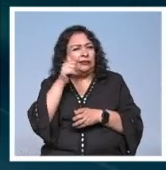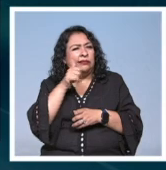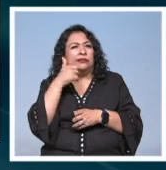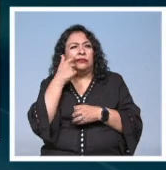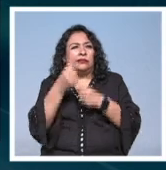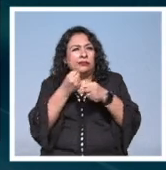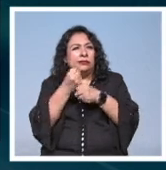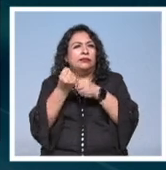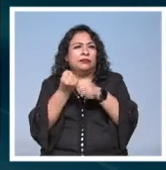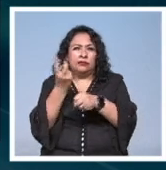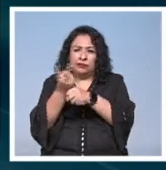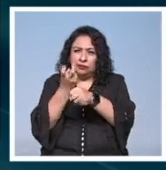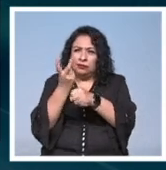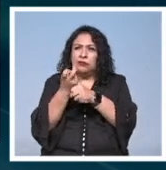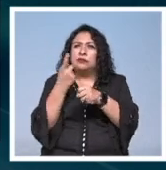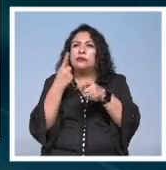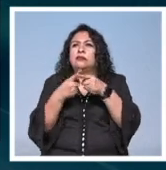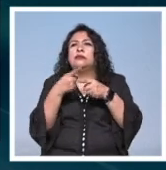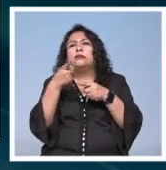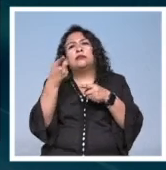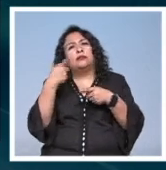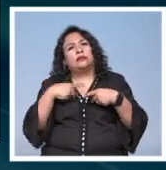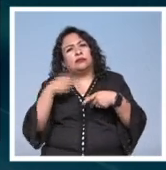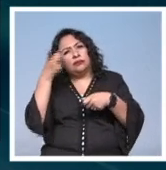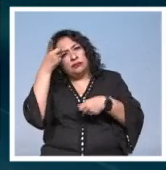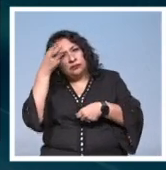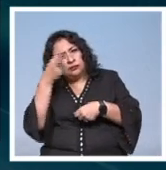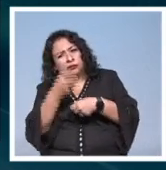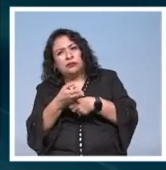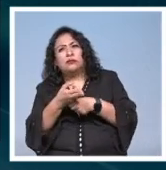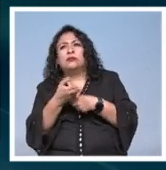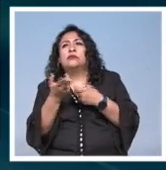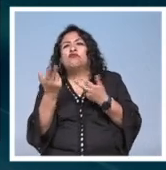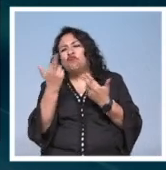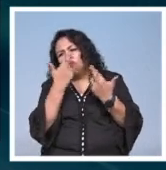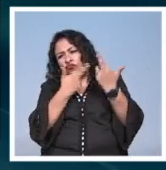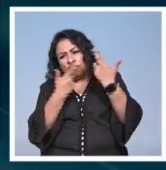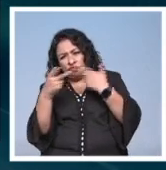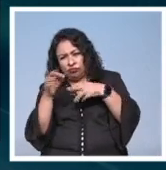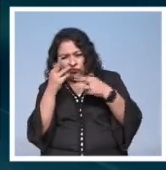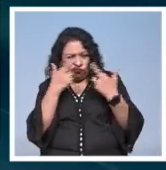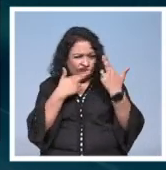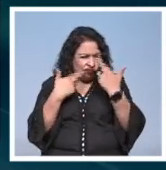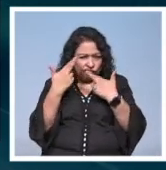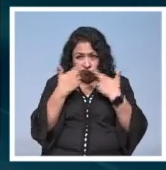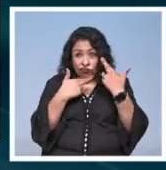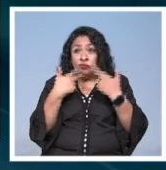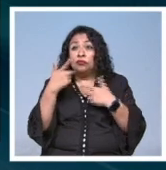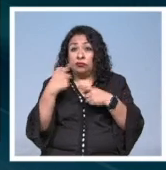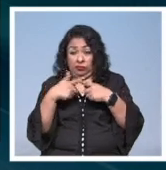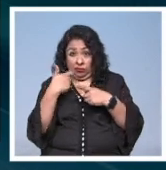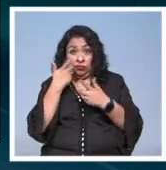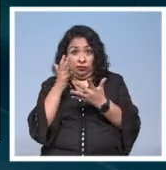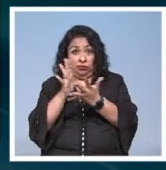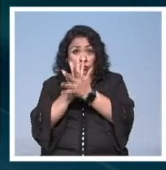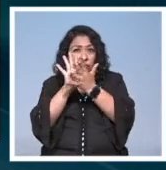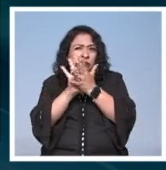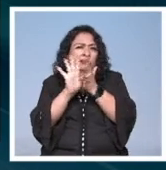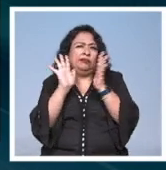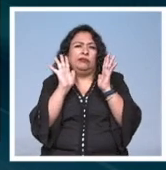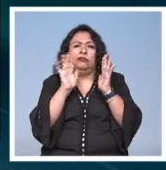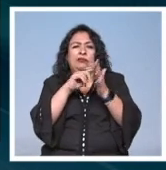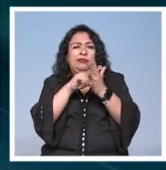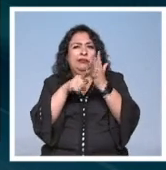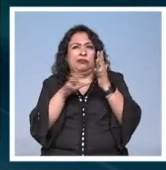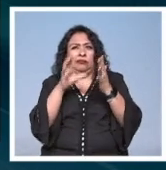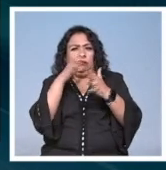cada año invitar a un director a revisar su trabajo. Quienes deseen participar en cualquiera de las